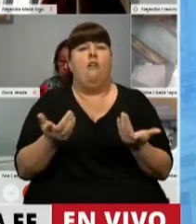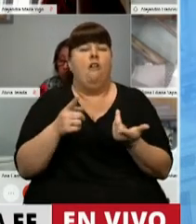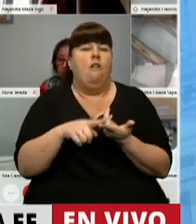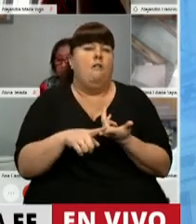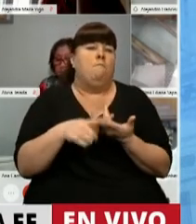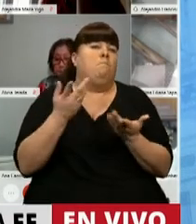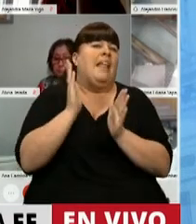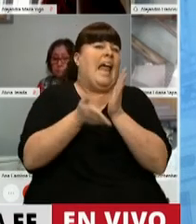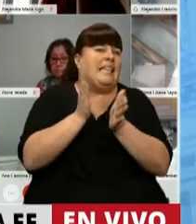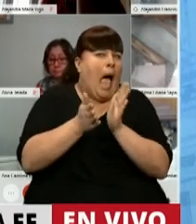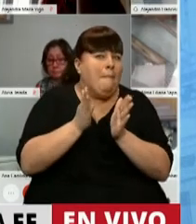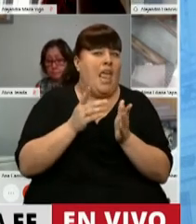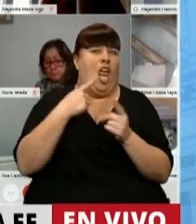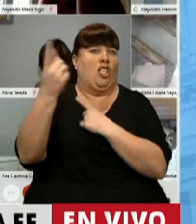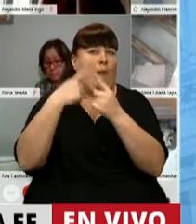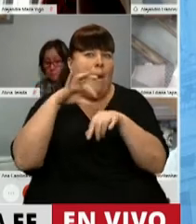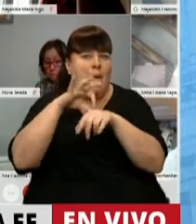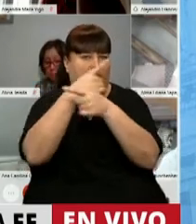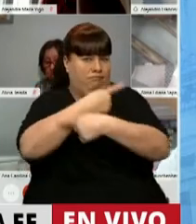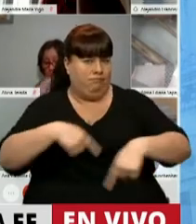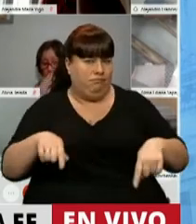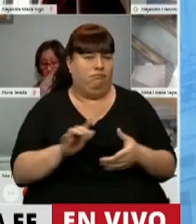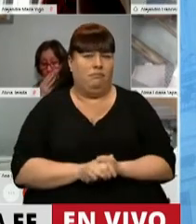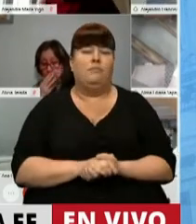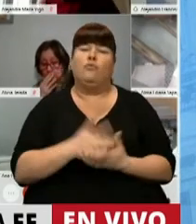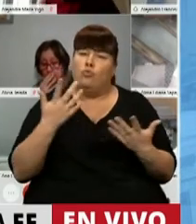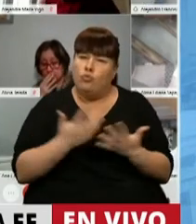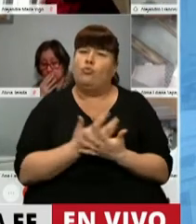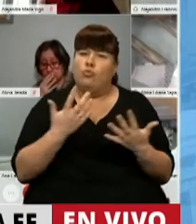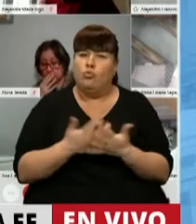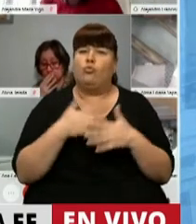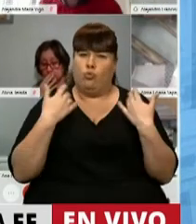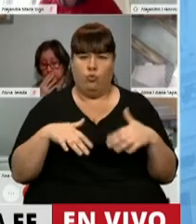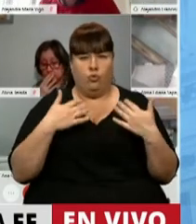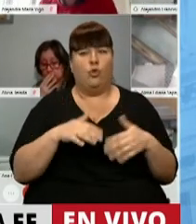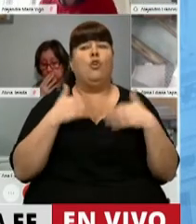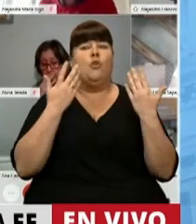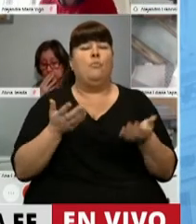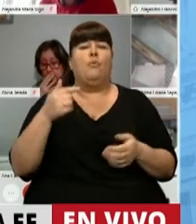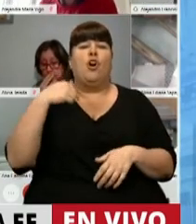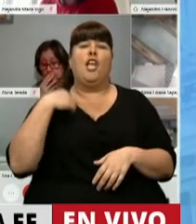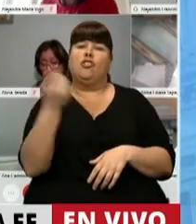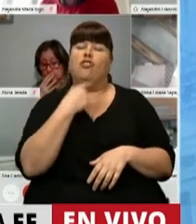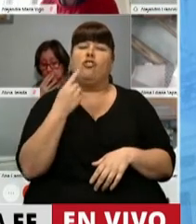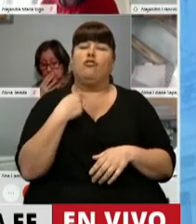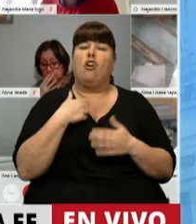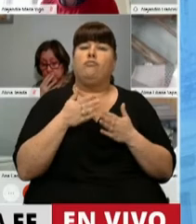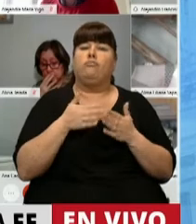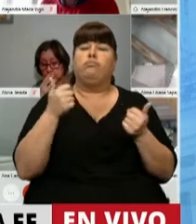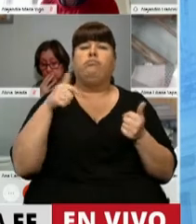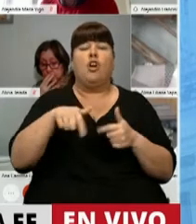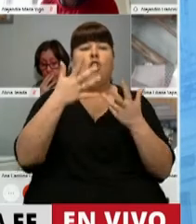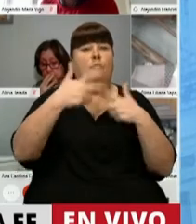tratamientos ambulatorios y demás. La están pasando muy mal. Es por eso que nosotros rápidamente